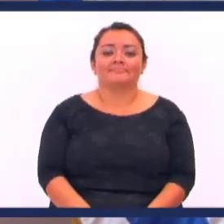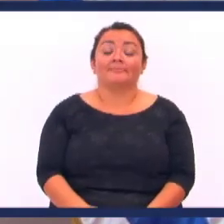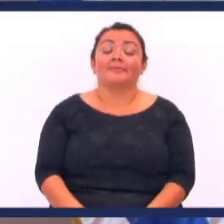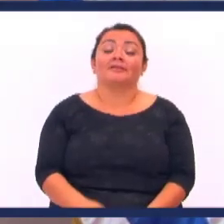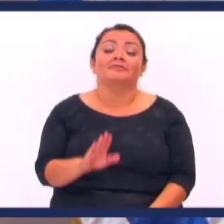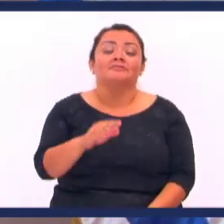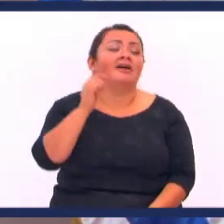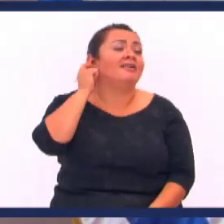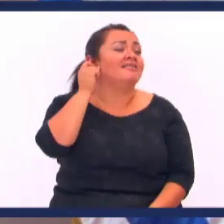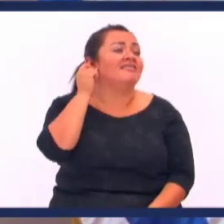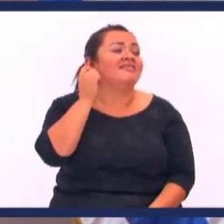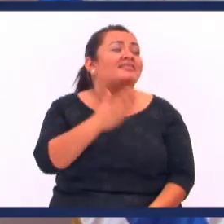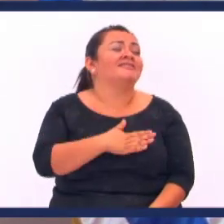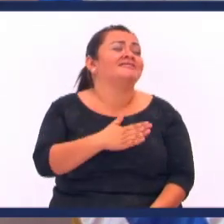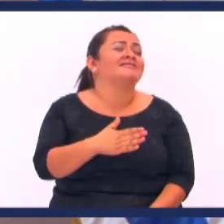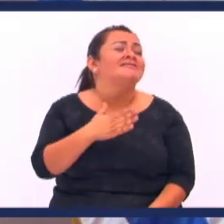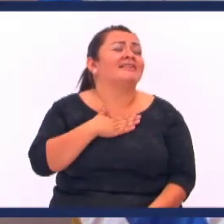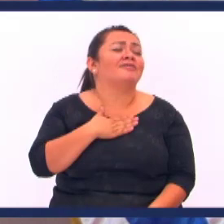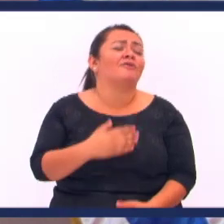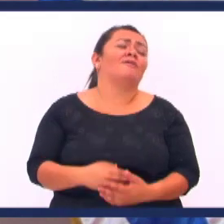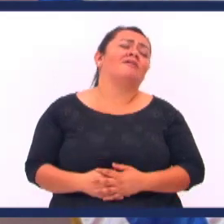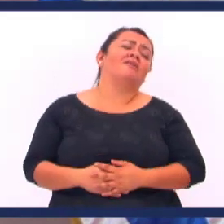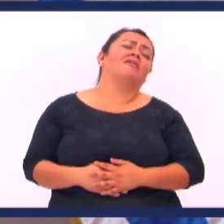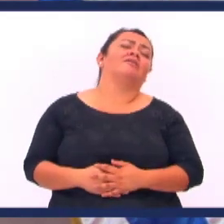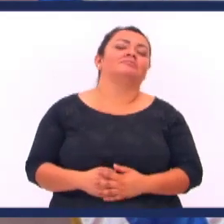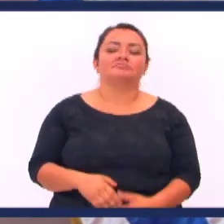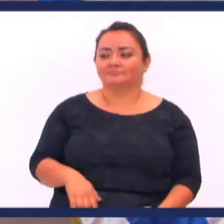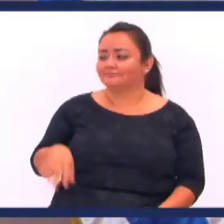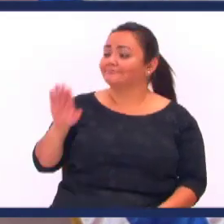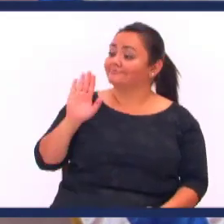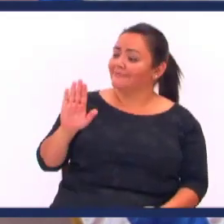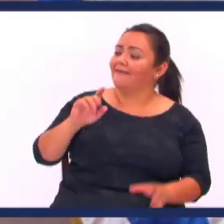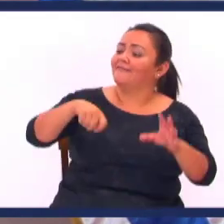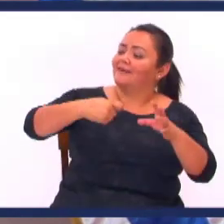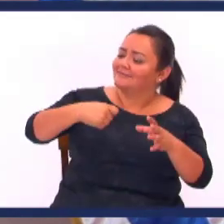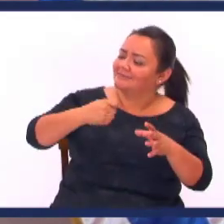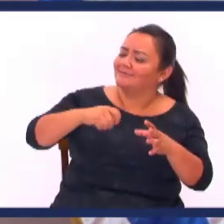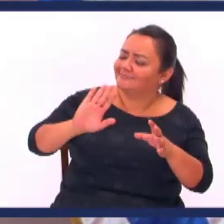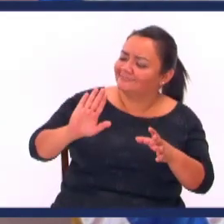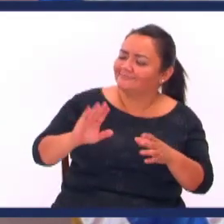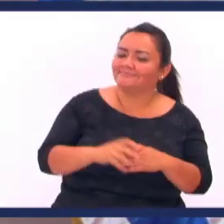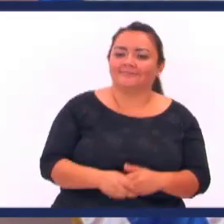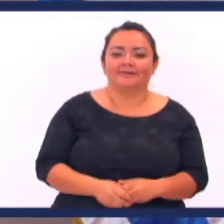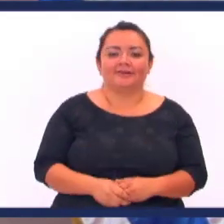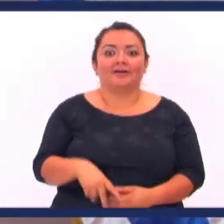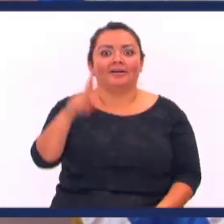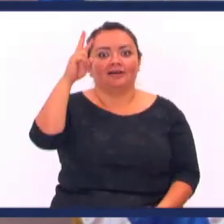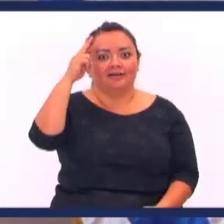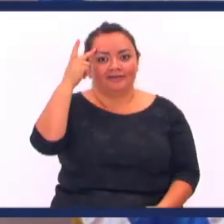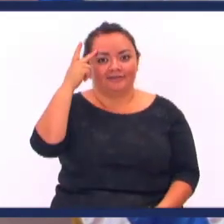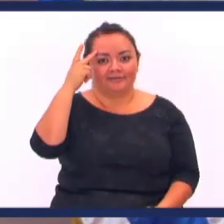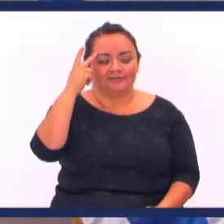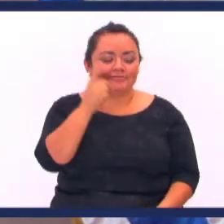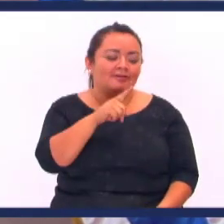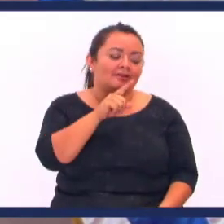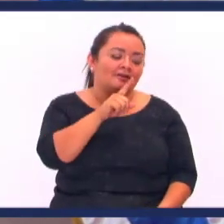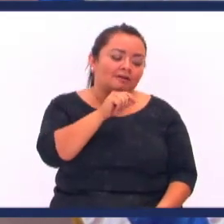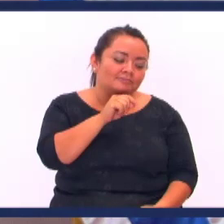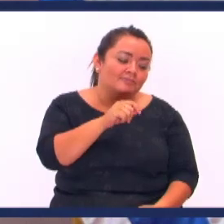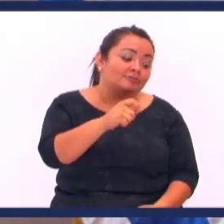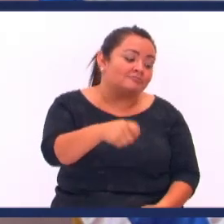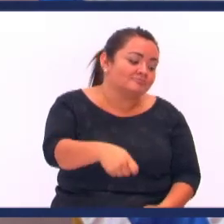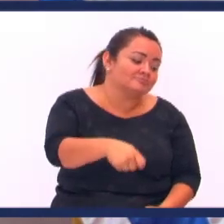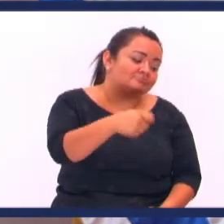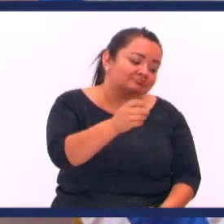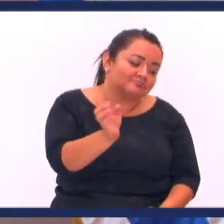Abuela Tengo hambre Y que decía la abuela Ya voy a hacer la sopa Mijo Pero significaba Crear al pollo Darle